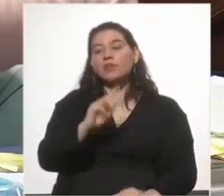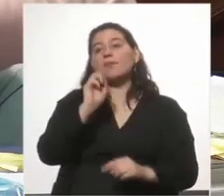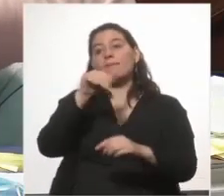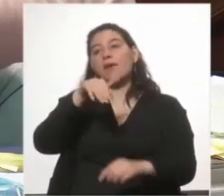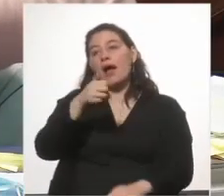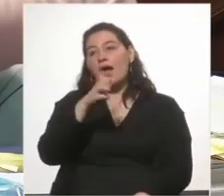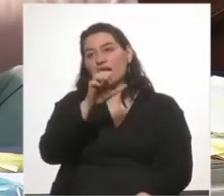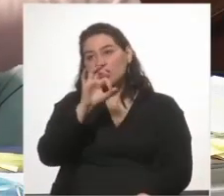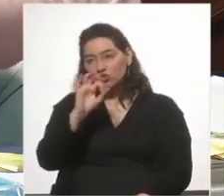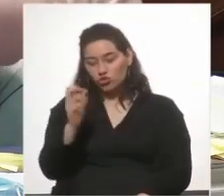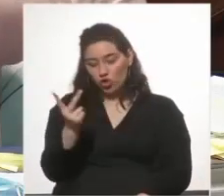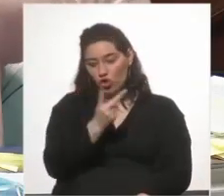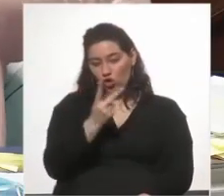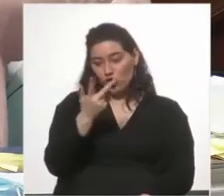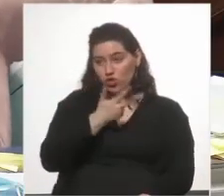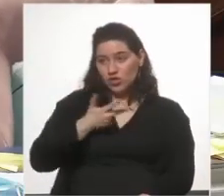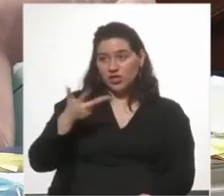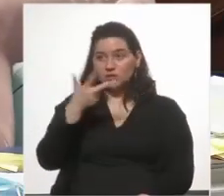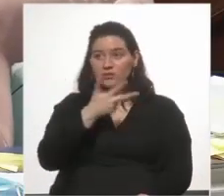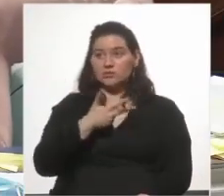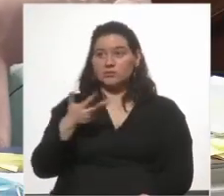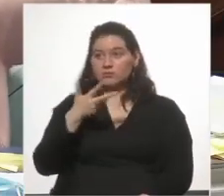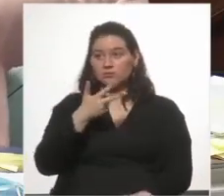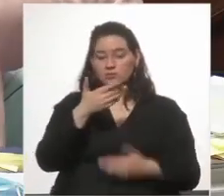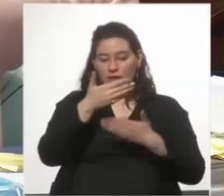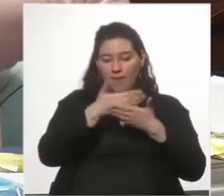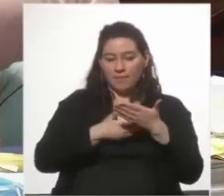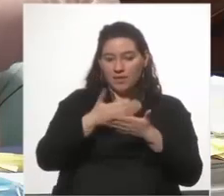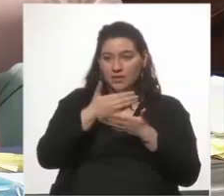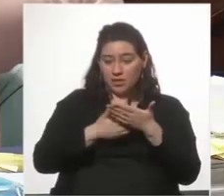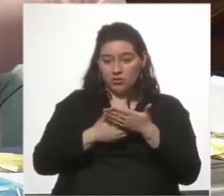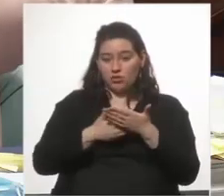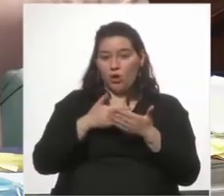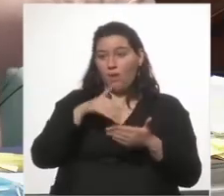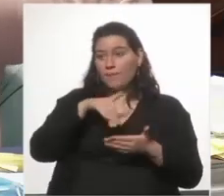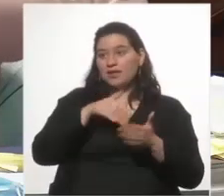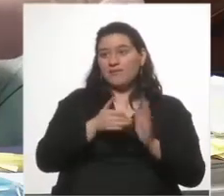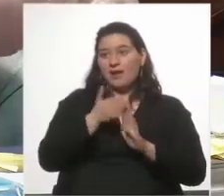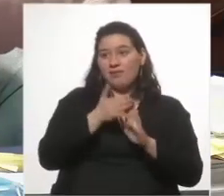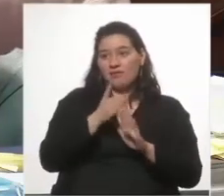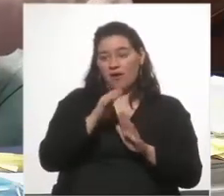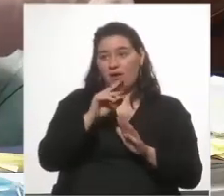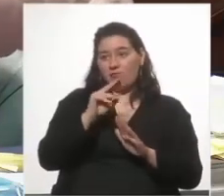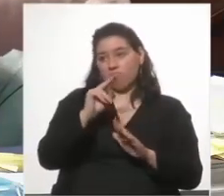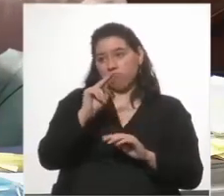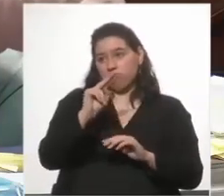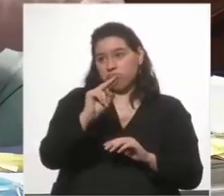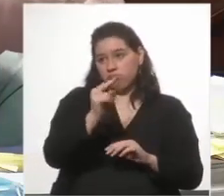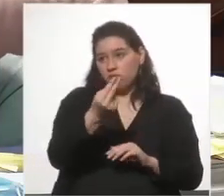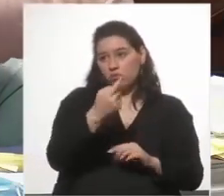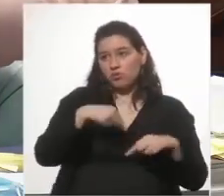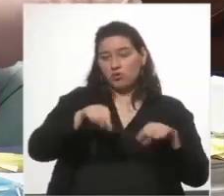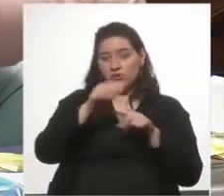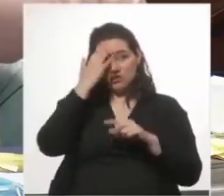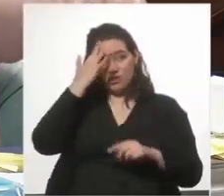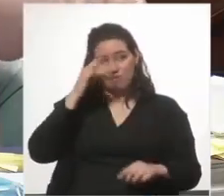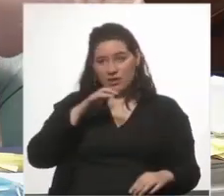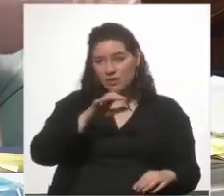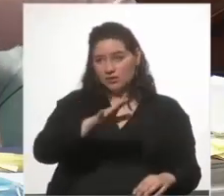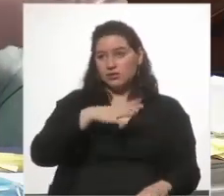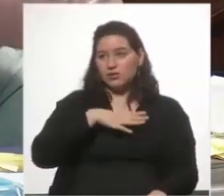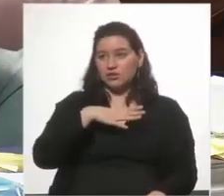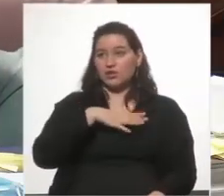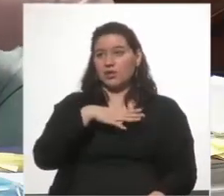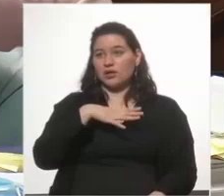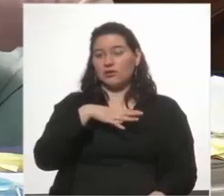los tres Menéndez con el expediente muriéndose porque todos sabían que se estaba muriendo que